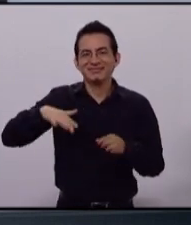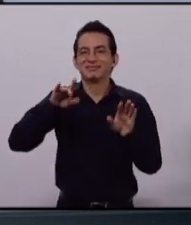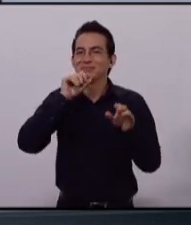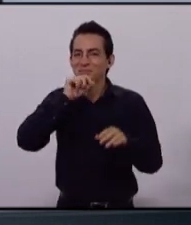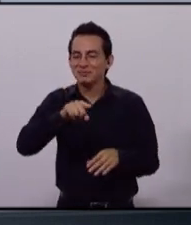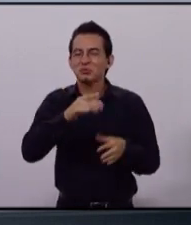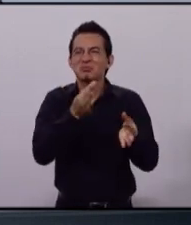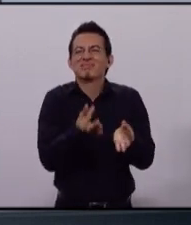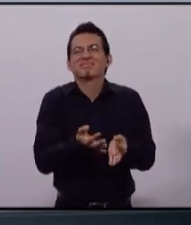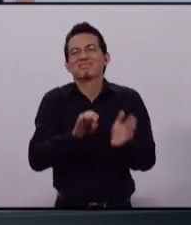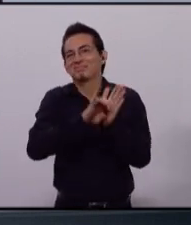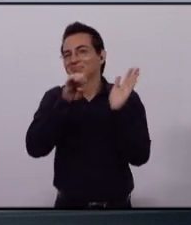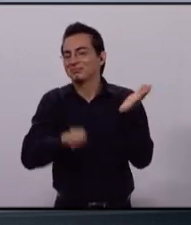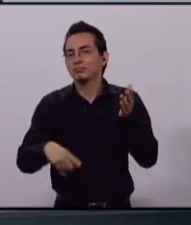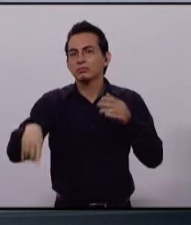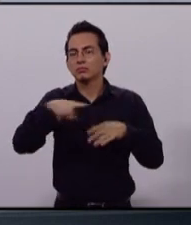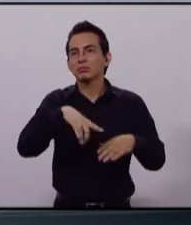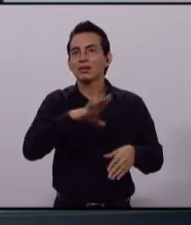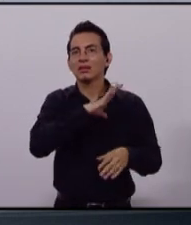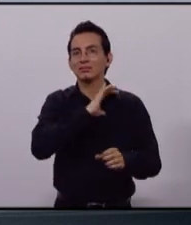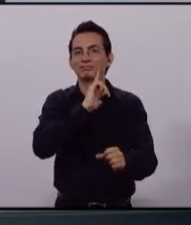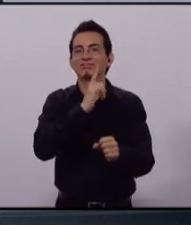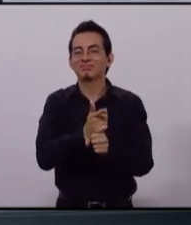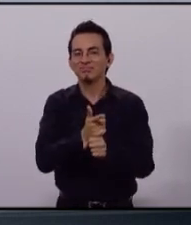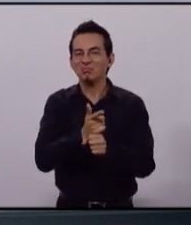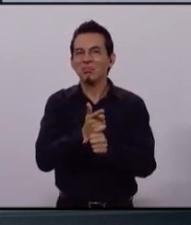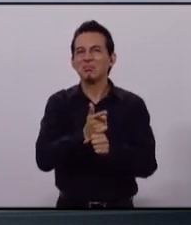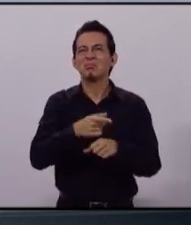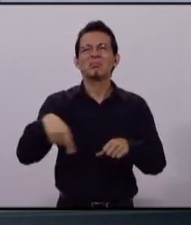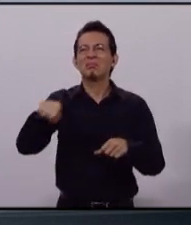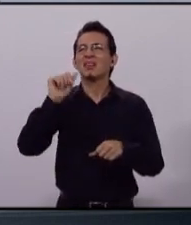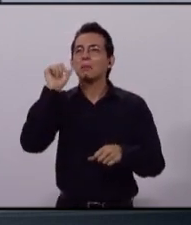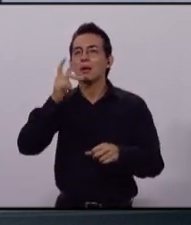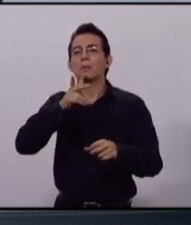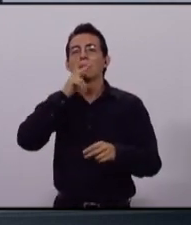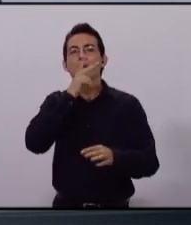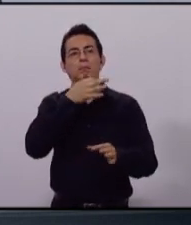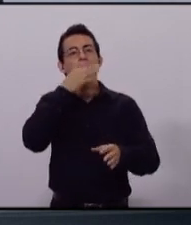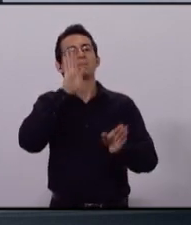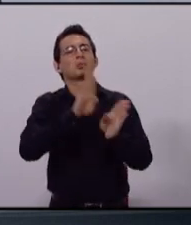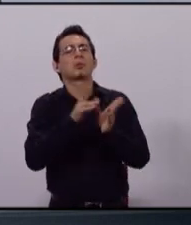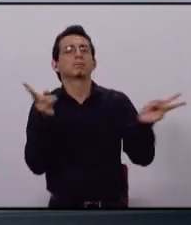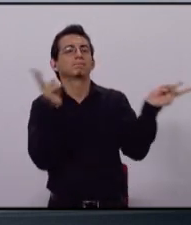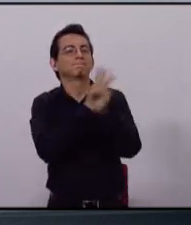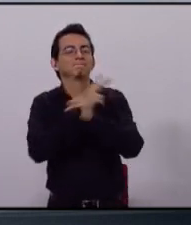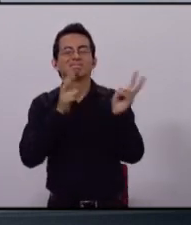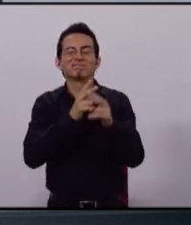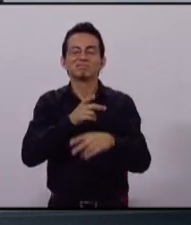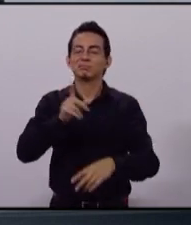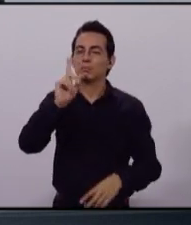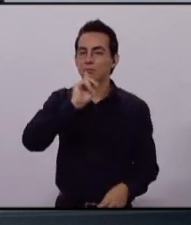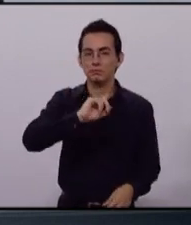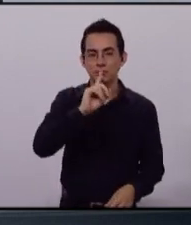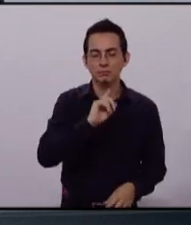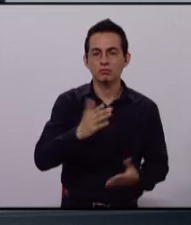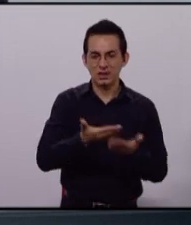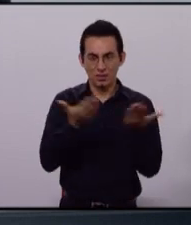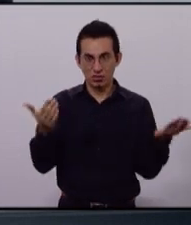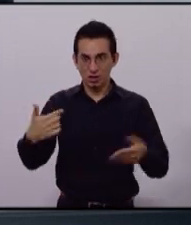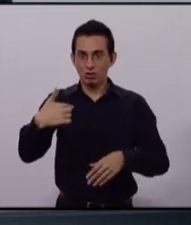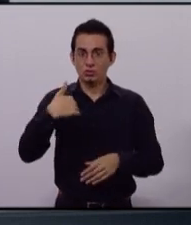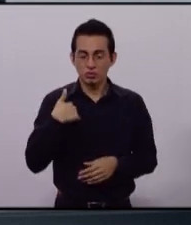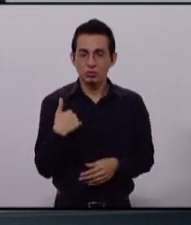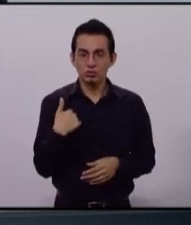o cosas que realmente terminan siendo falacias, mentiras. A fin de cuentas,